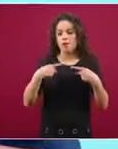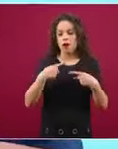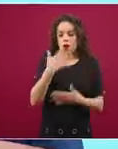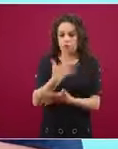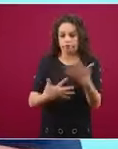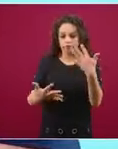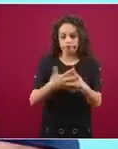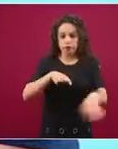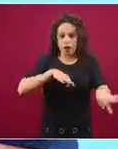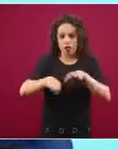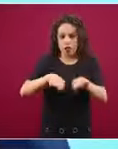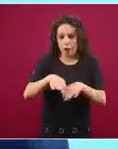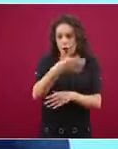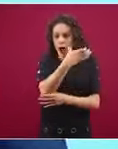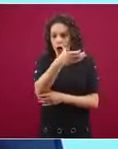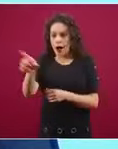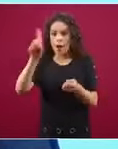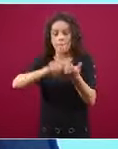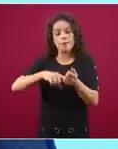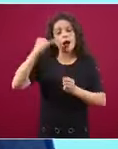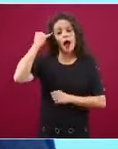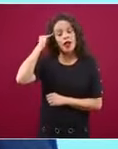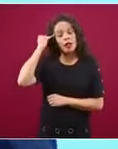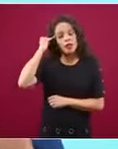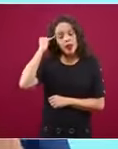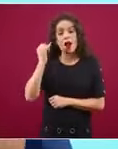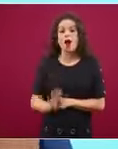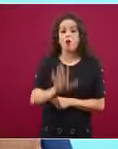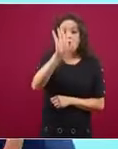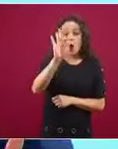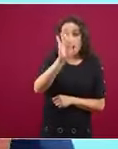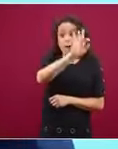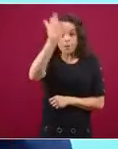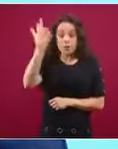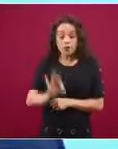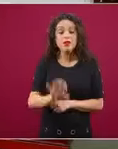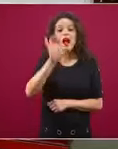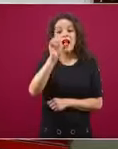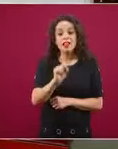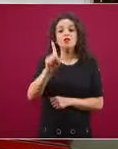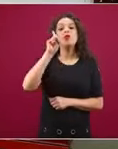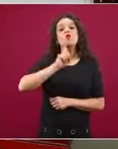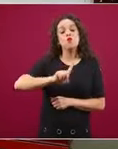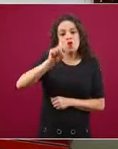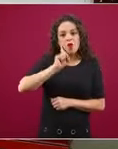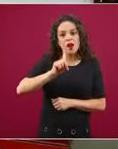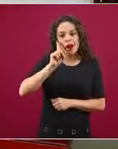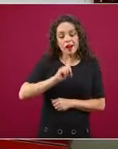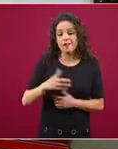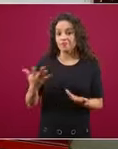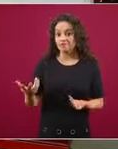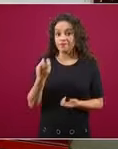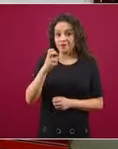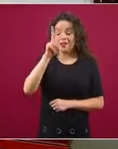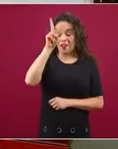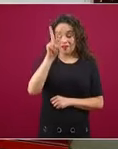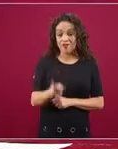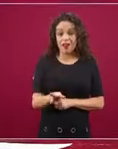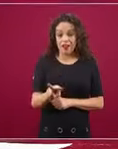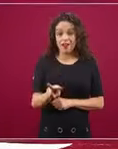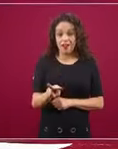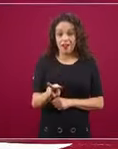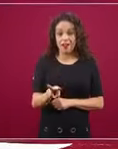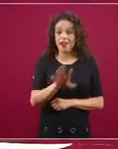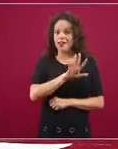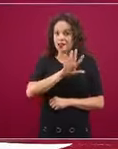que el 40 por ciento son mujeres indígenas. Entonces, estamos llegando, estamos llegando a las mujeres sembrando